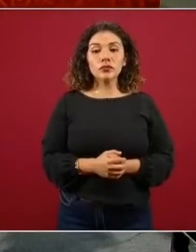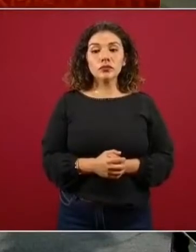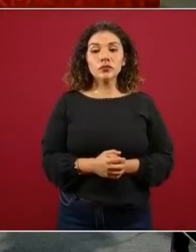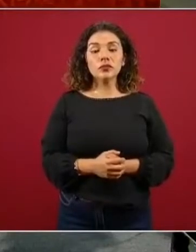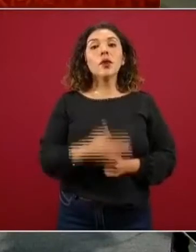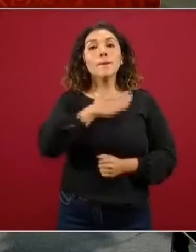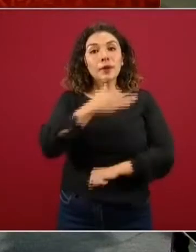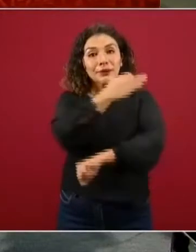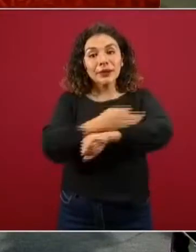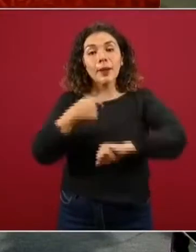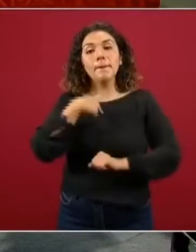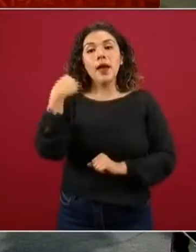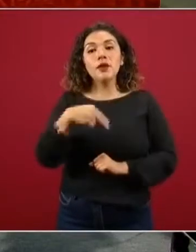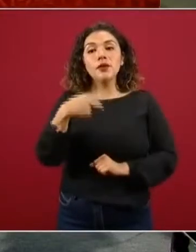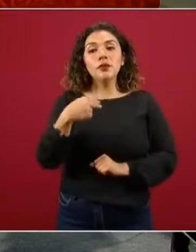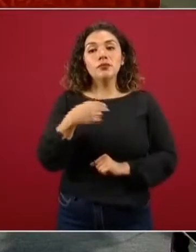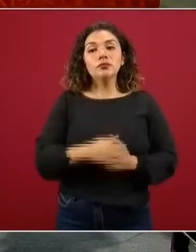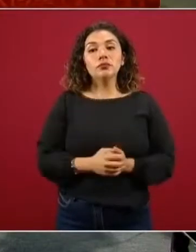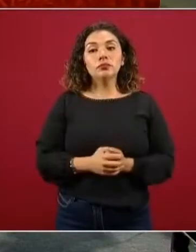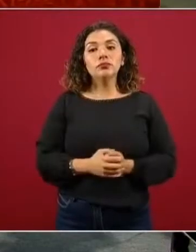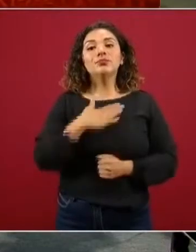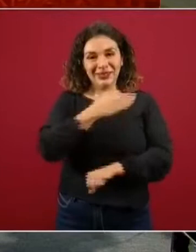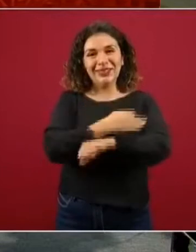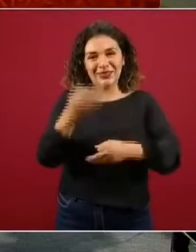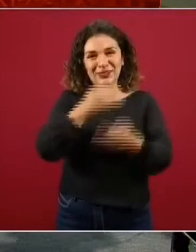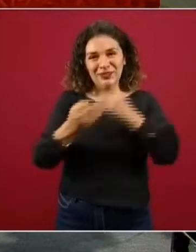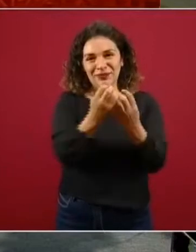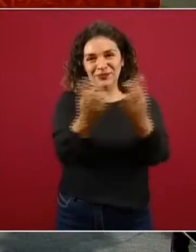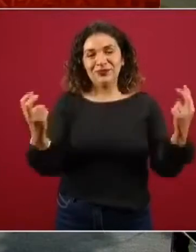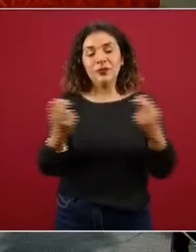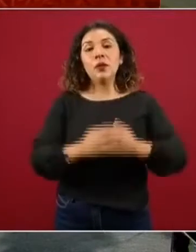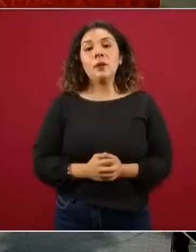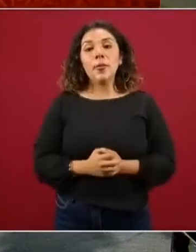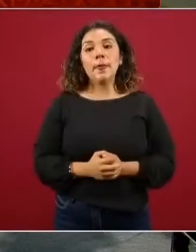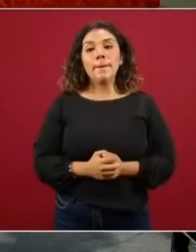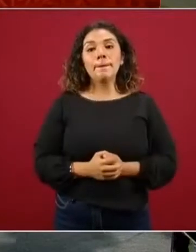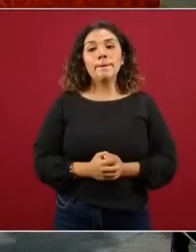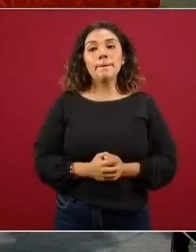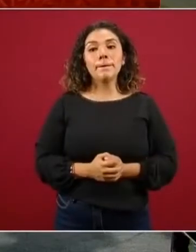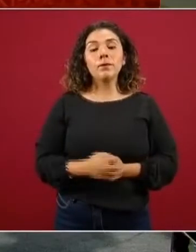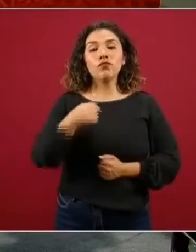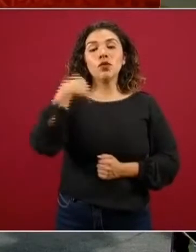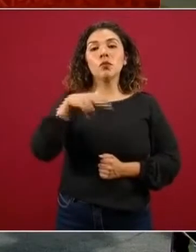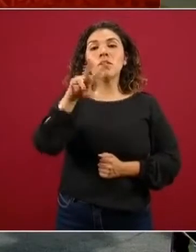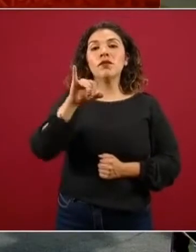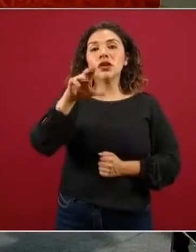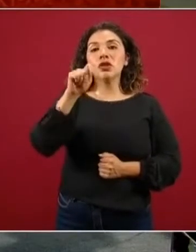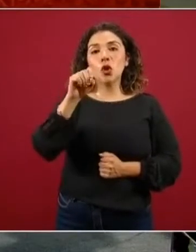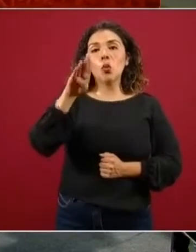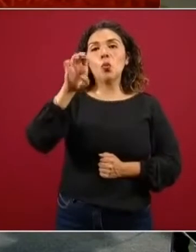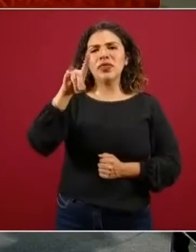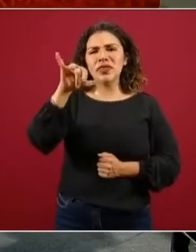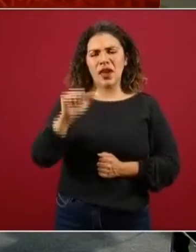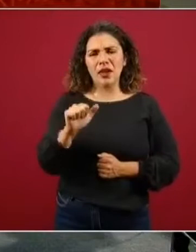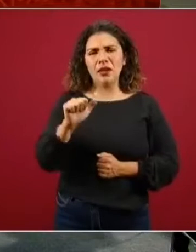buenas tardes señor secretario buenas tardes señor secretario Víctor buen día para Víctor Blogs y México Informa de